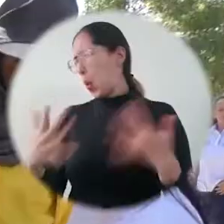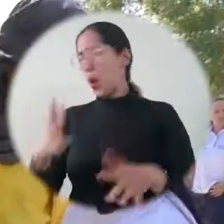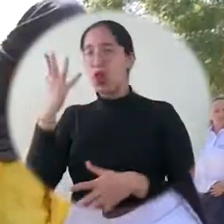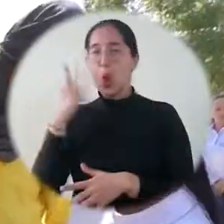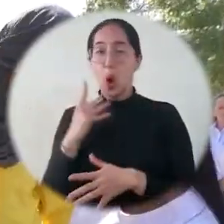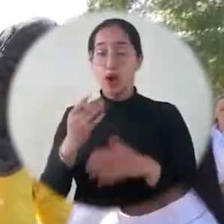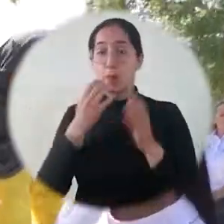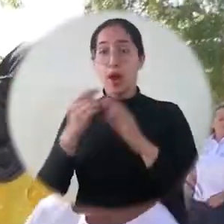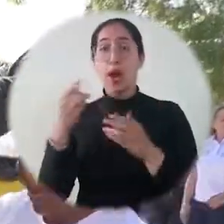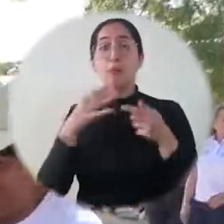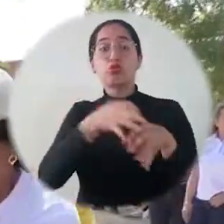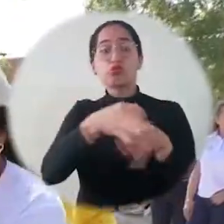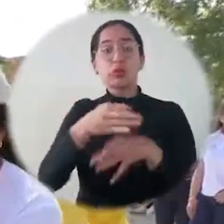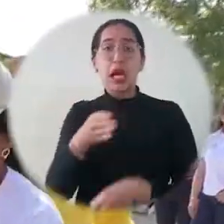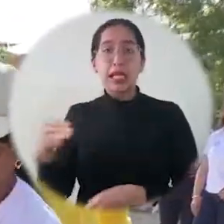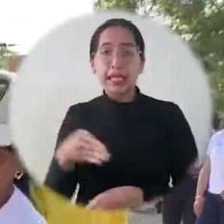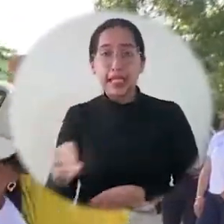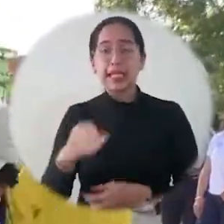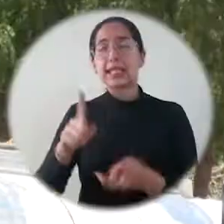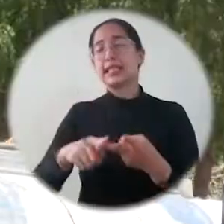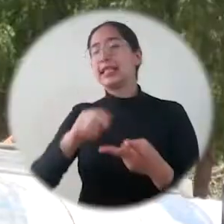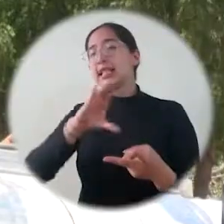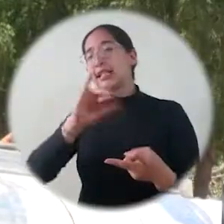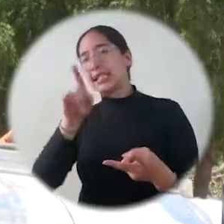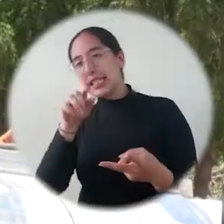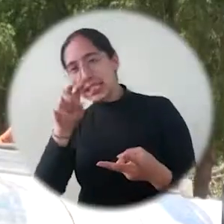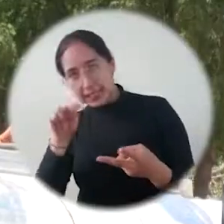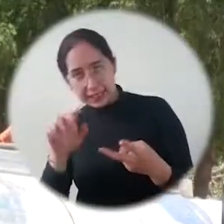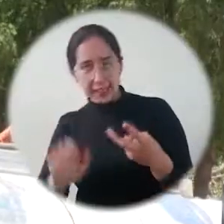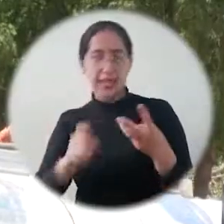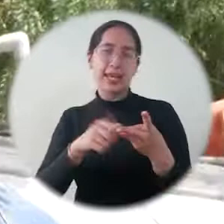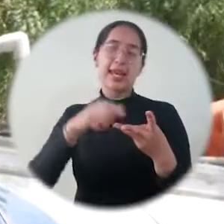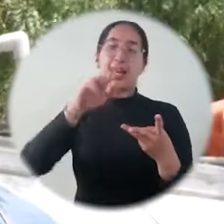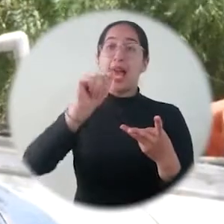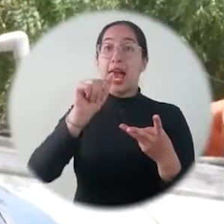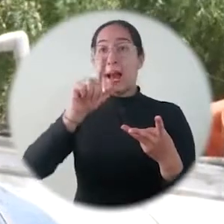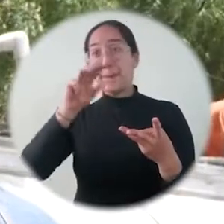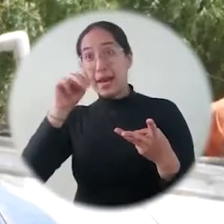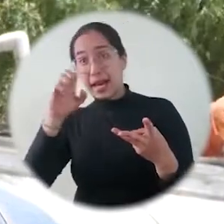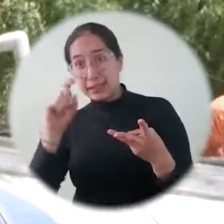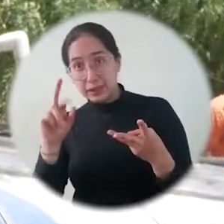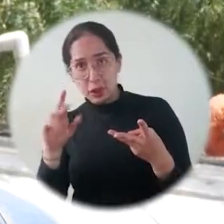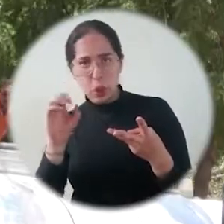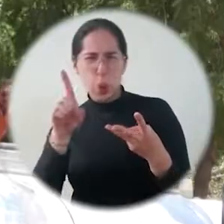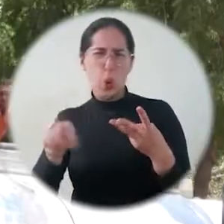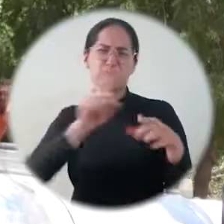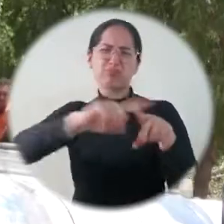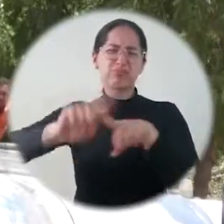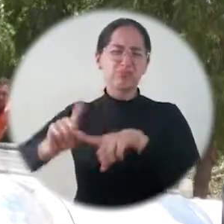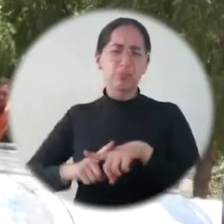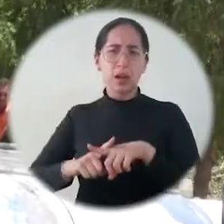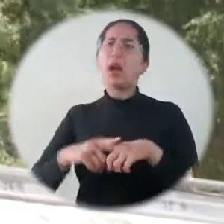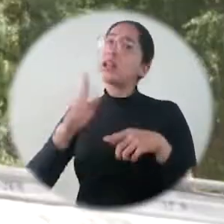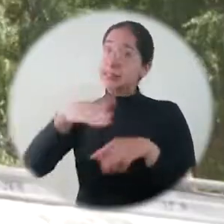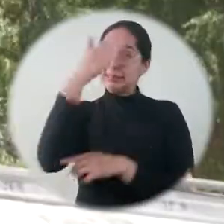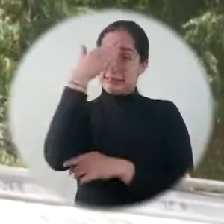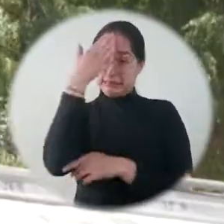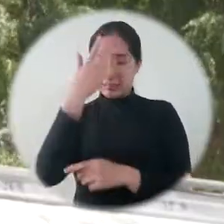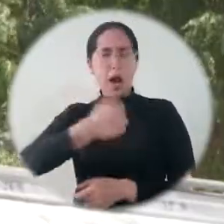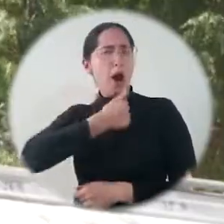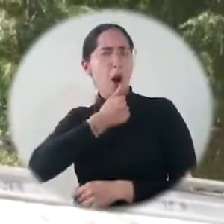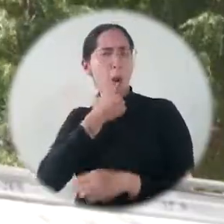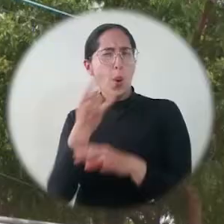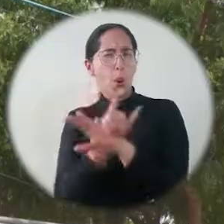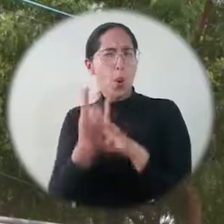lujerre calvo, el cisne, los almendros Este tipo de agua la utilizamos para lo que es la comida, para el